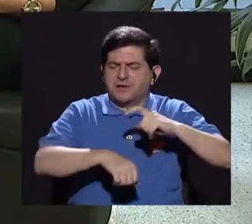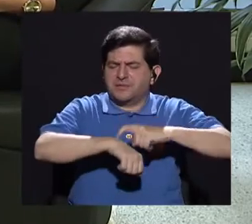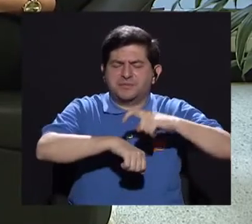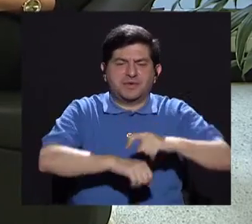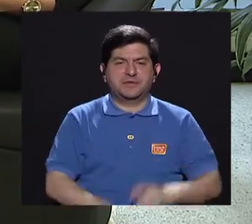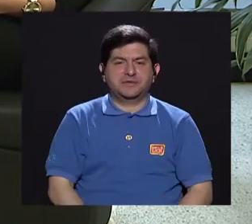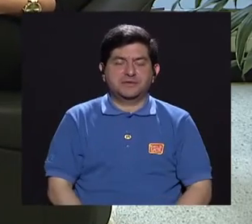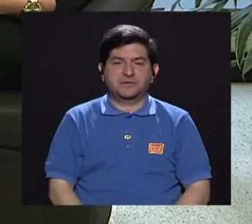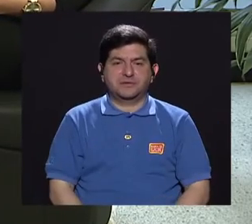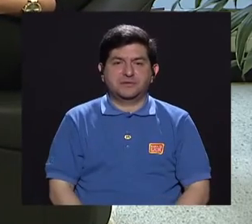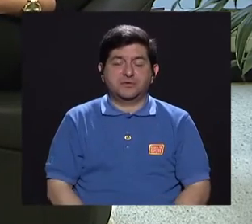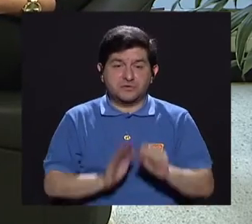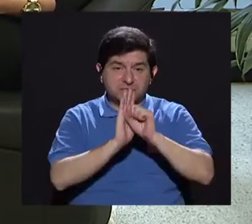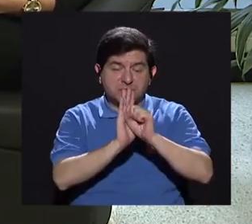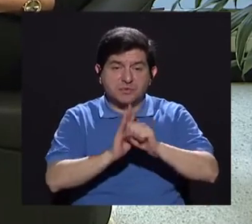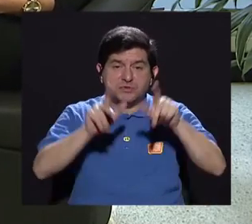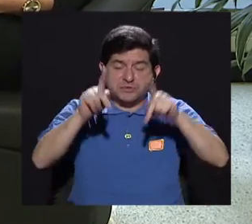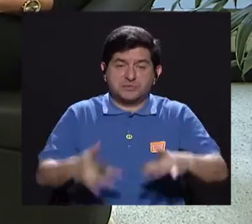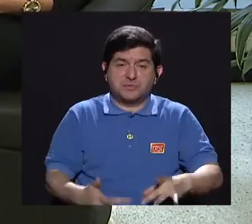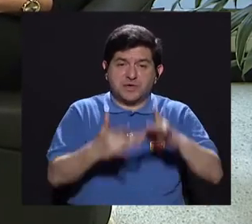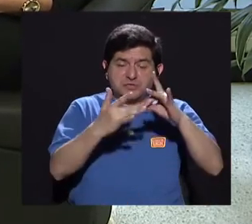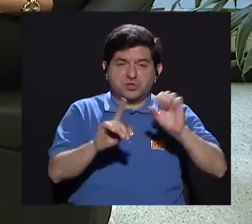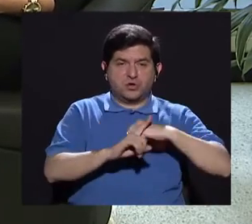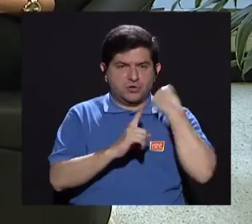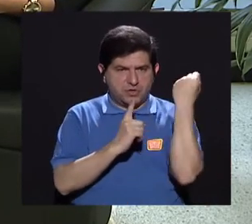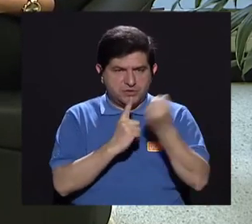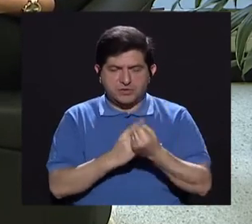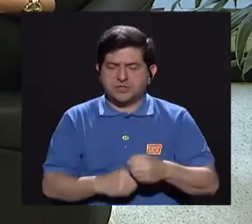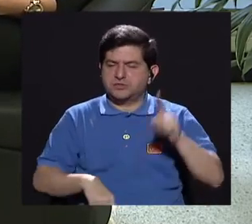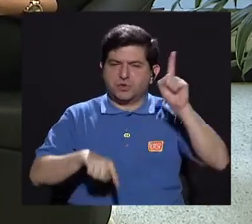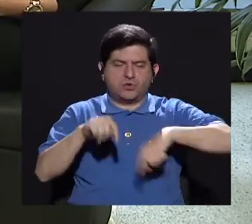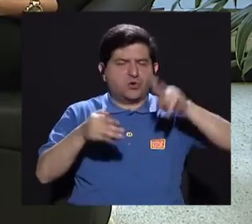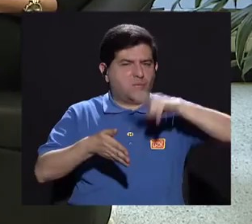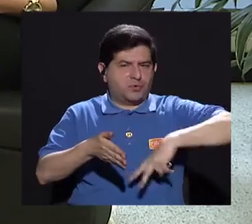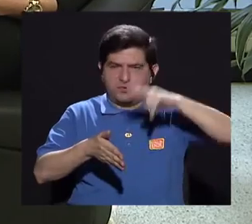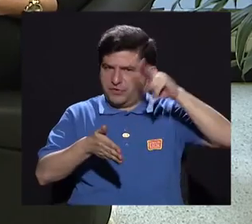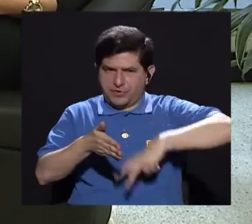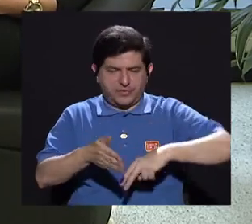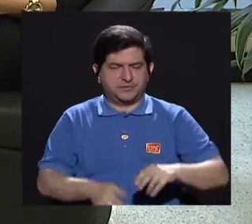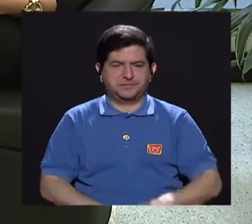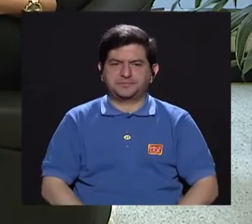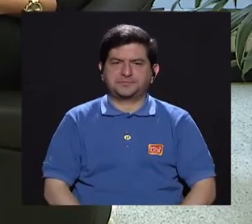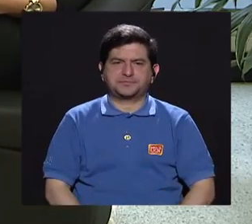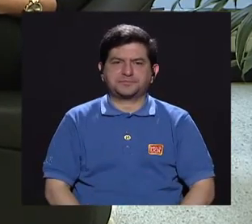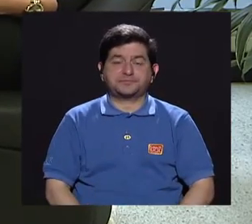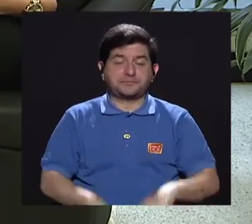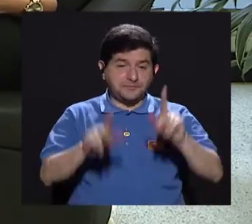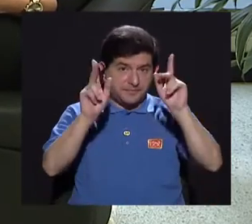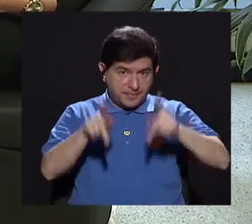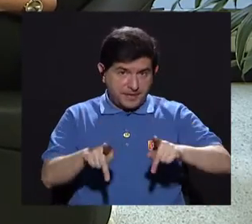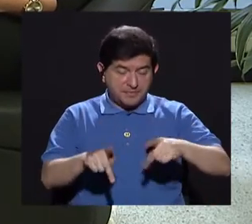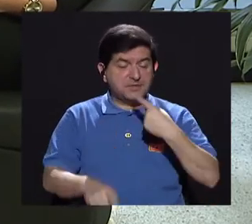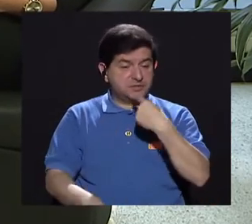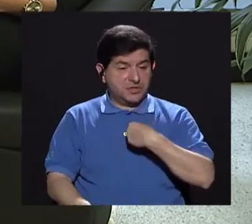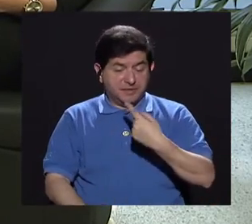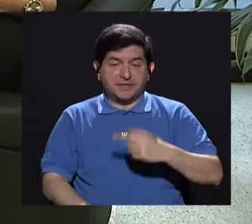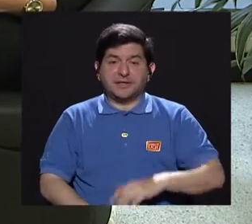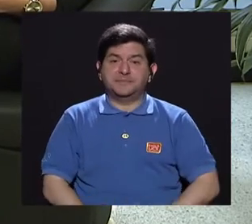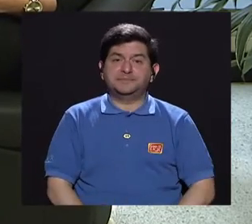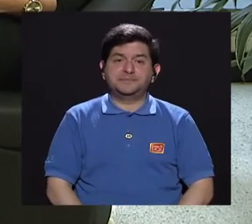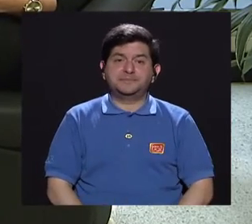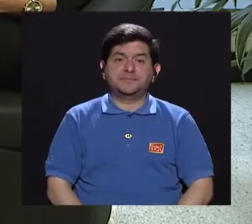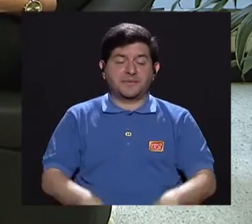Los pictogramas los tenemos para personas especiales o en una condición que no sepan leer, ¿verdad? Entonces que el paciente nos diga